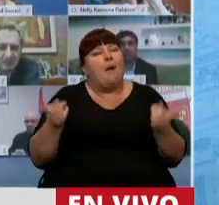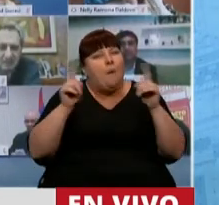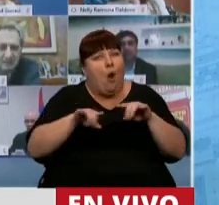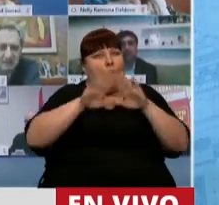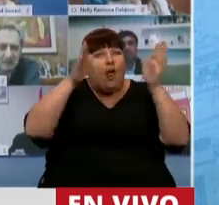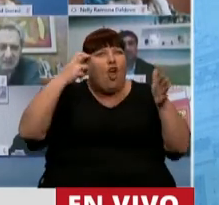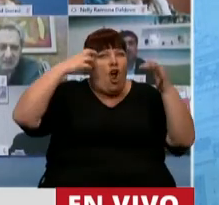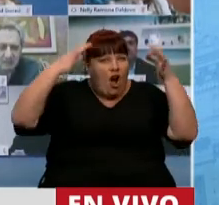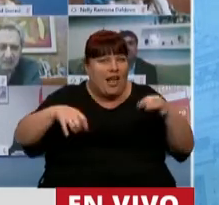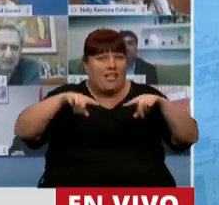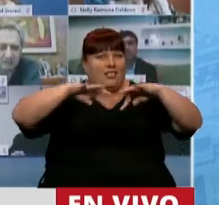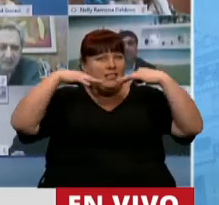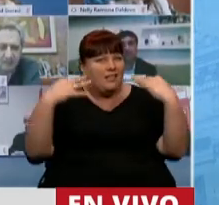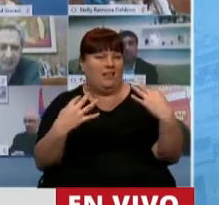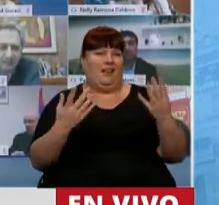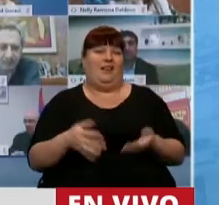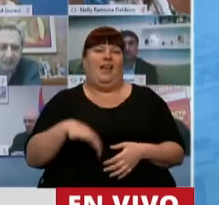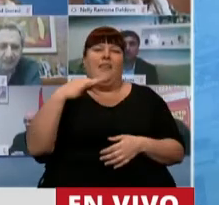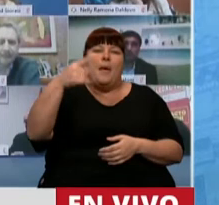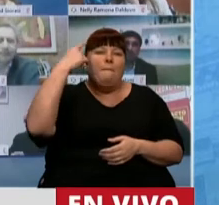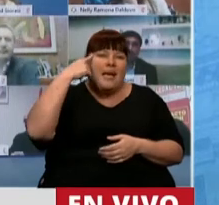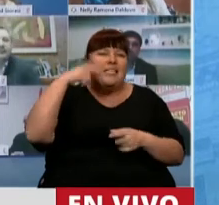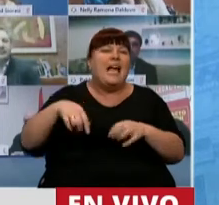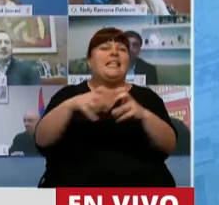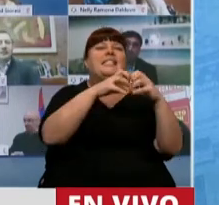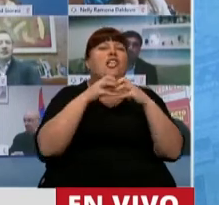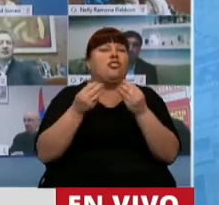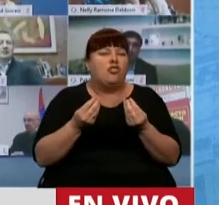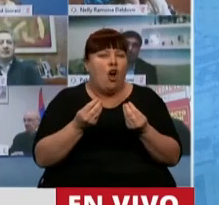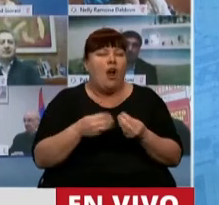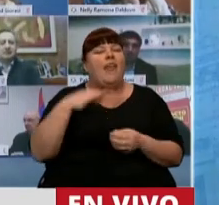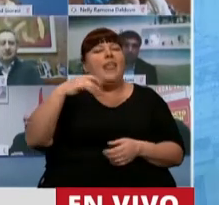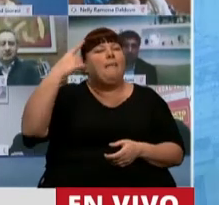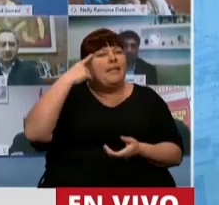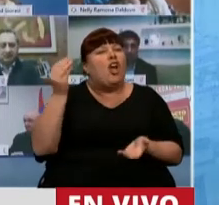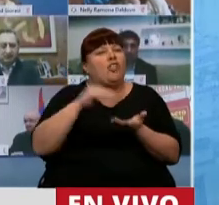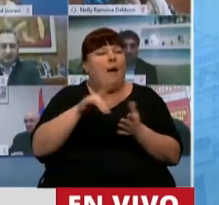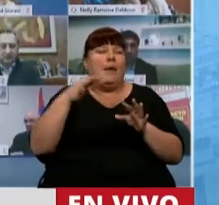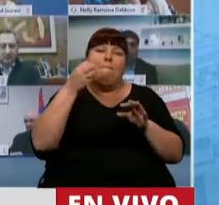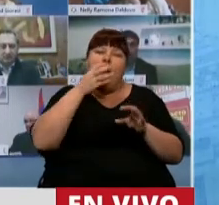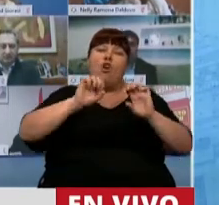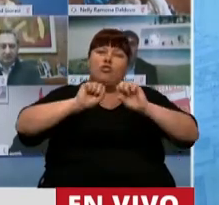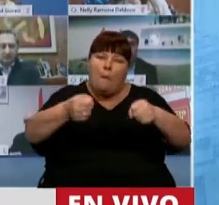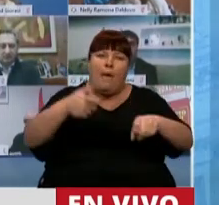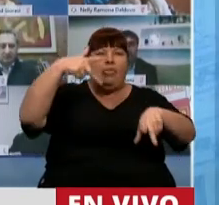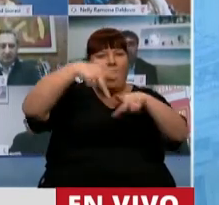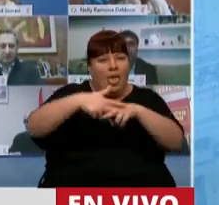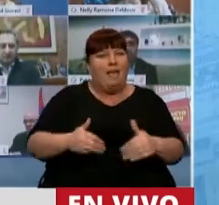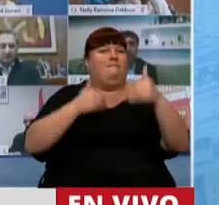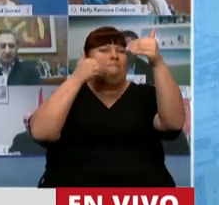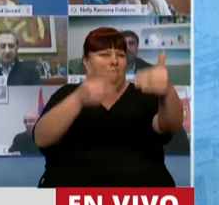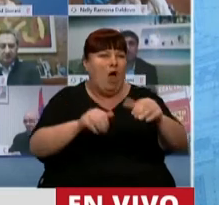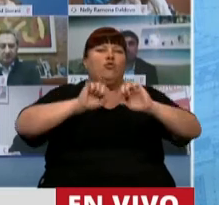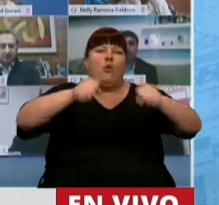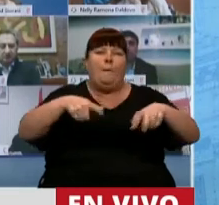institucionalidad en esta Cámara, que reconsidere esta sesión, que reconsidere suspender, hacer un cuarto intermedio,